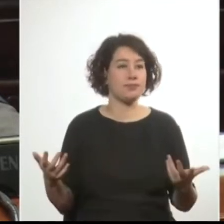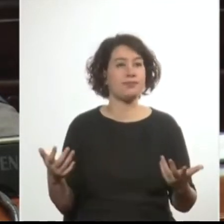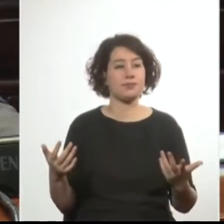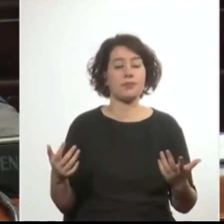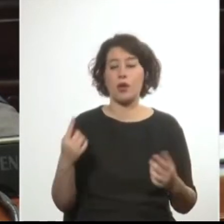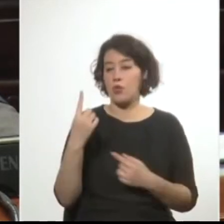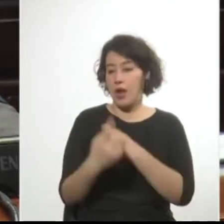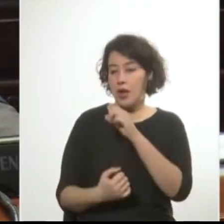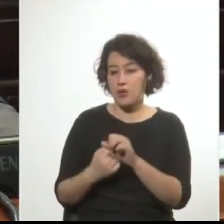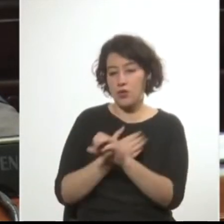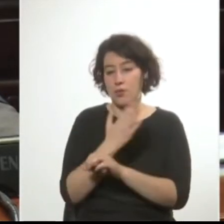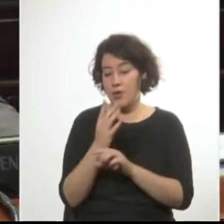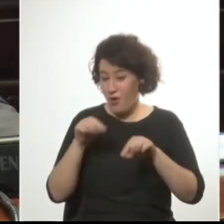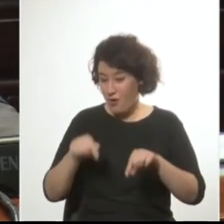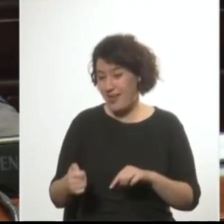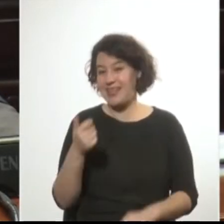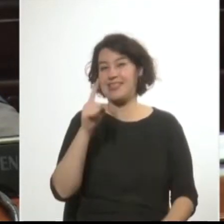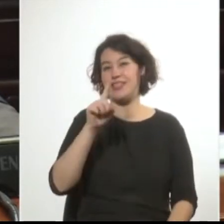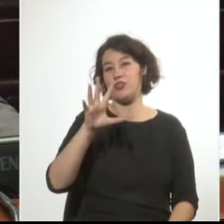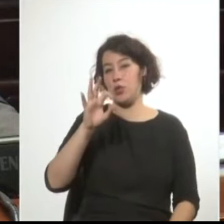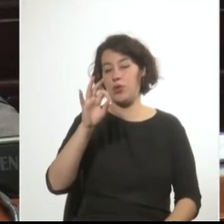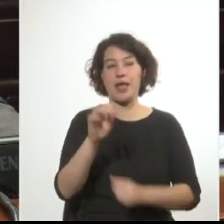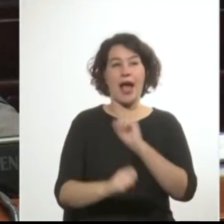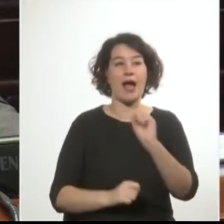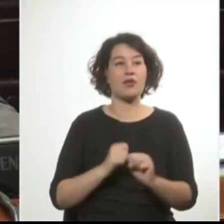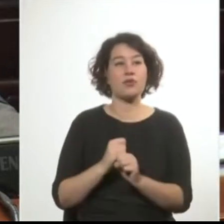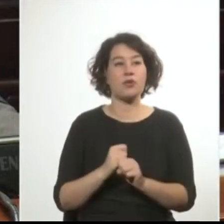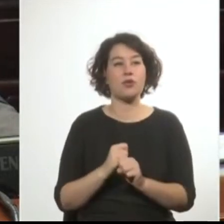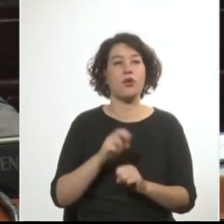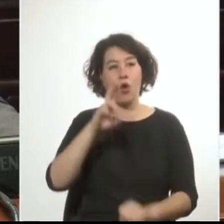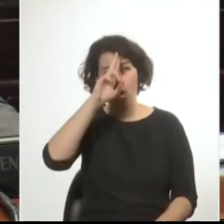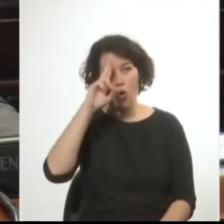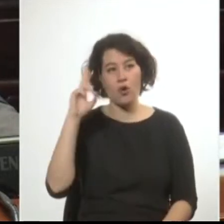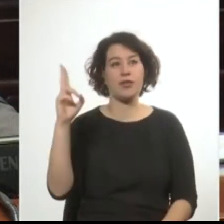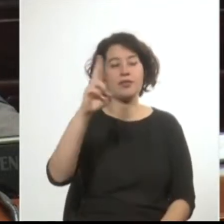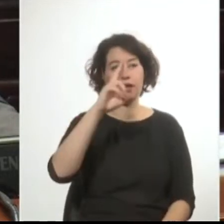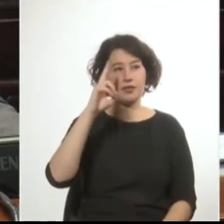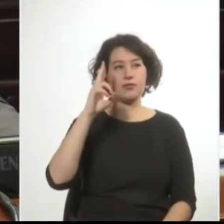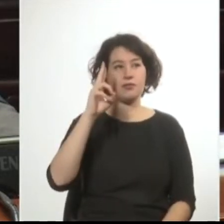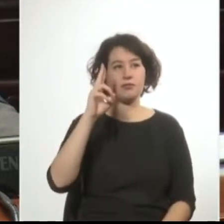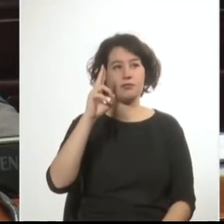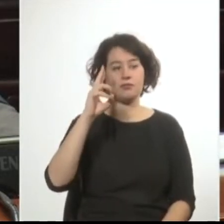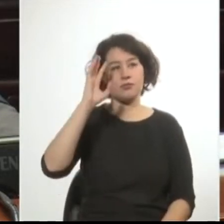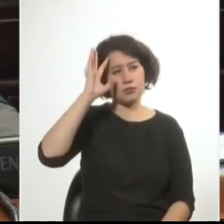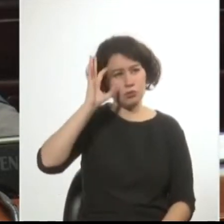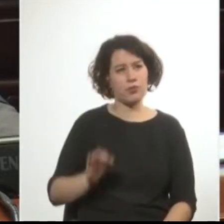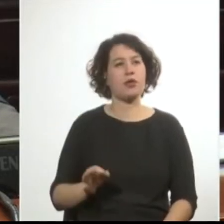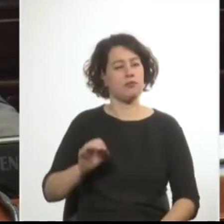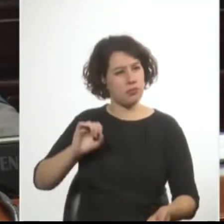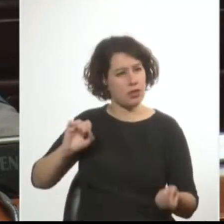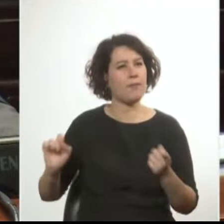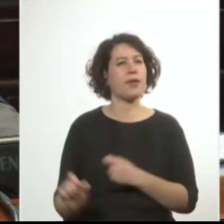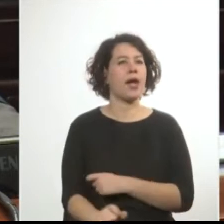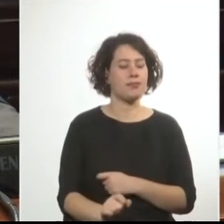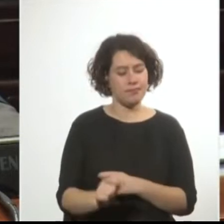poco después, hace hoy exactamente 150 años, los orientales supieron dar vuelta a la página.